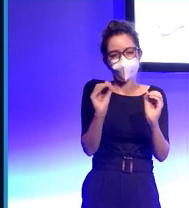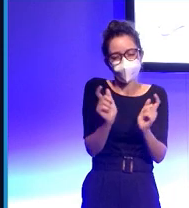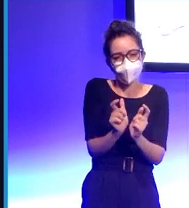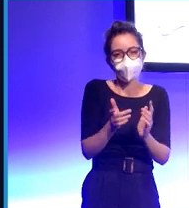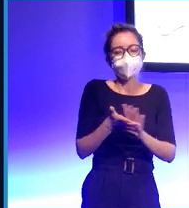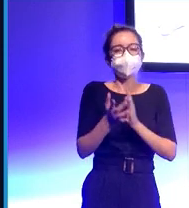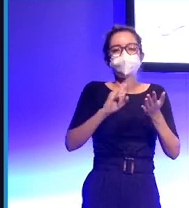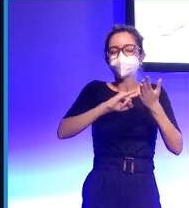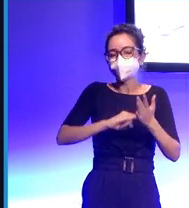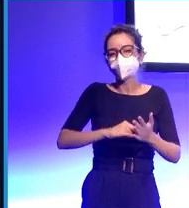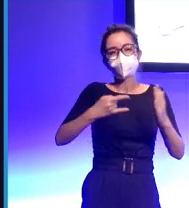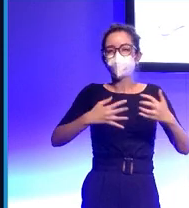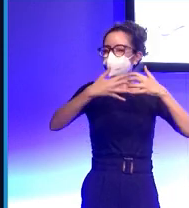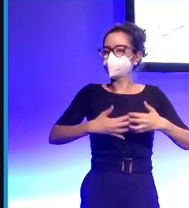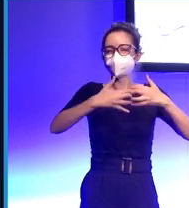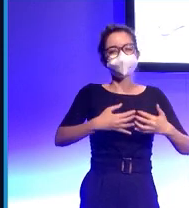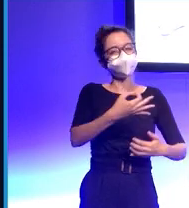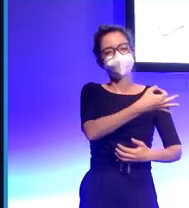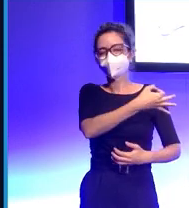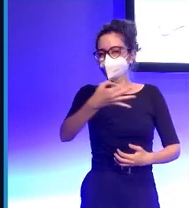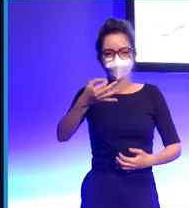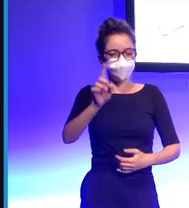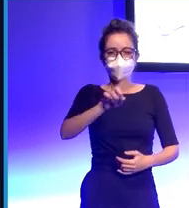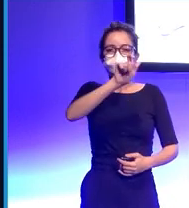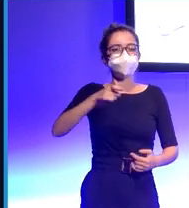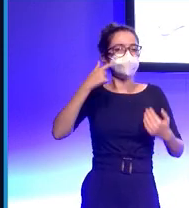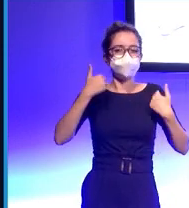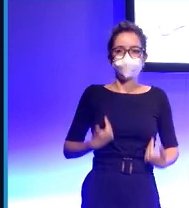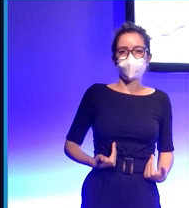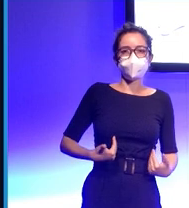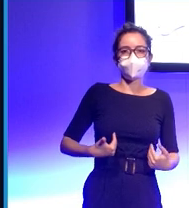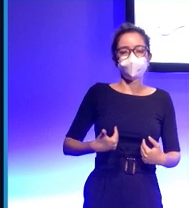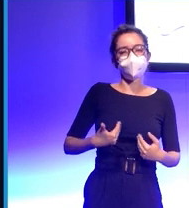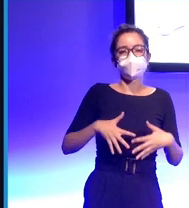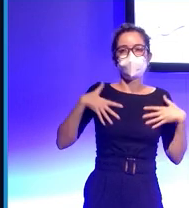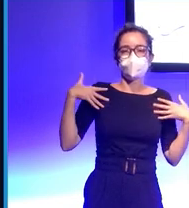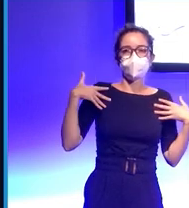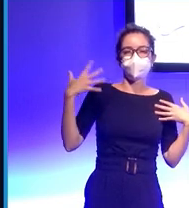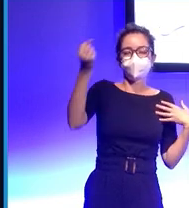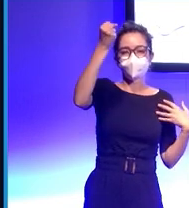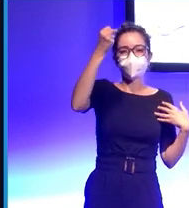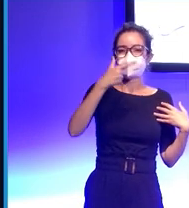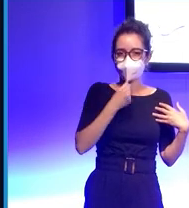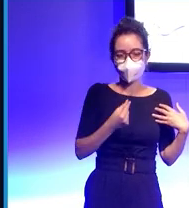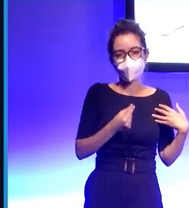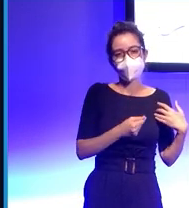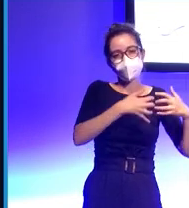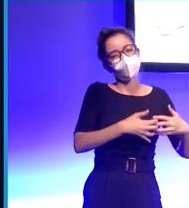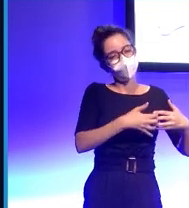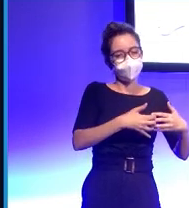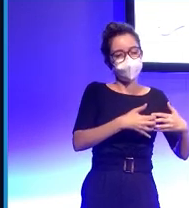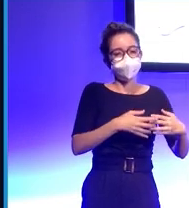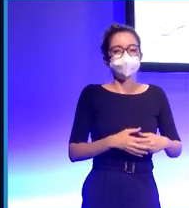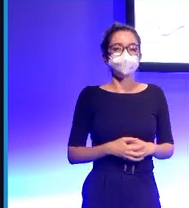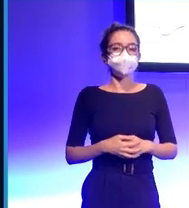así en general de la forma que podemos los humanos reconocer emociones en cualquier contexto y en cualquier entorno pero lo que sí que podemos hacer